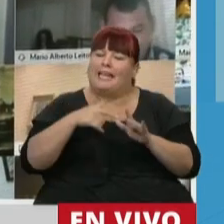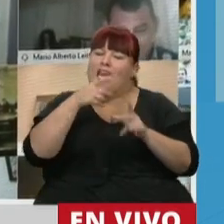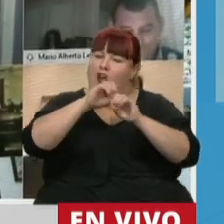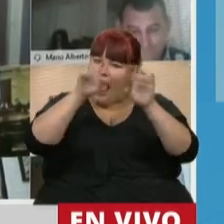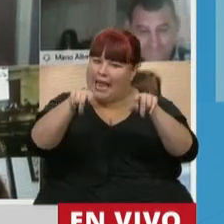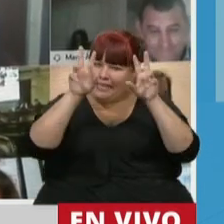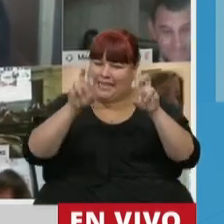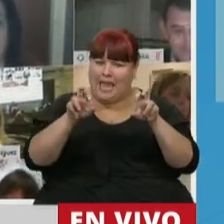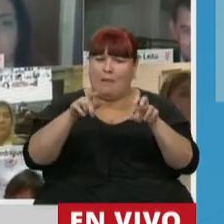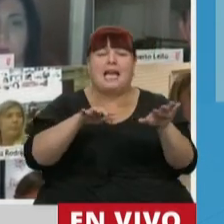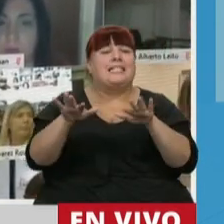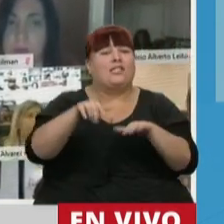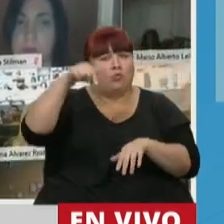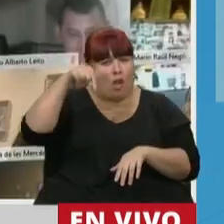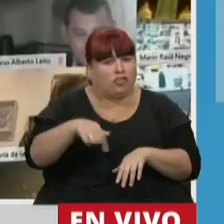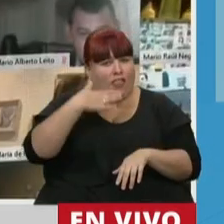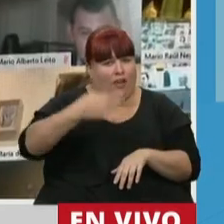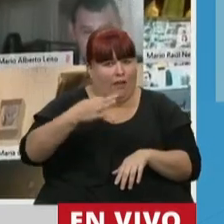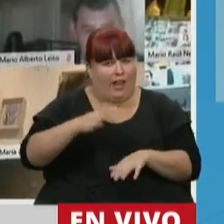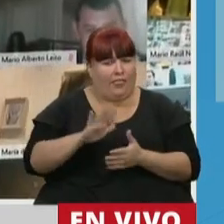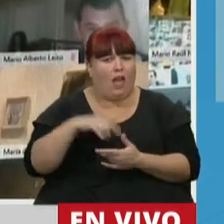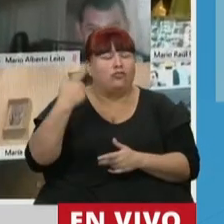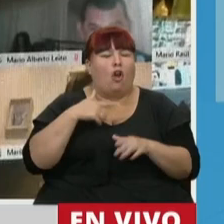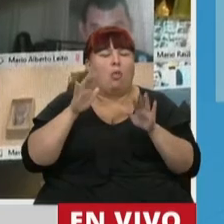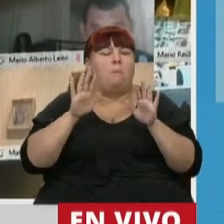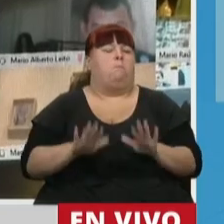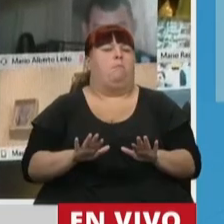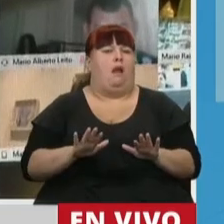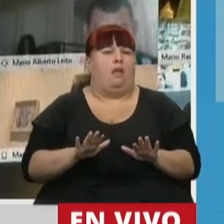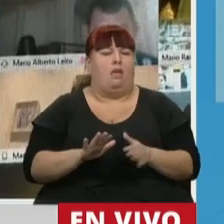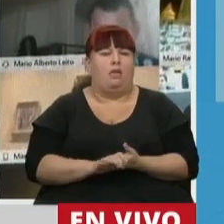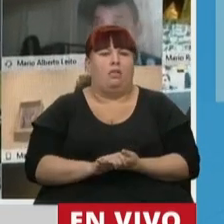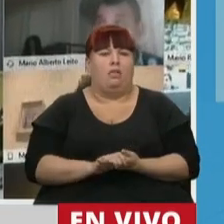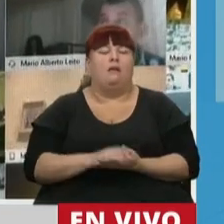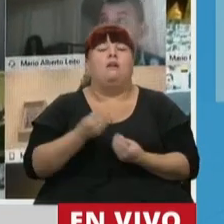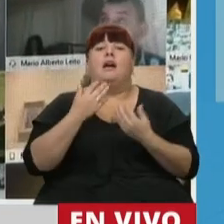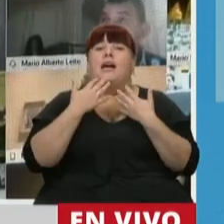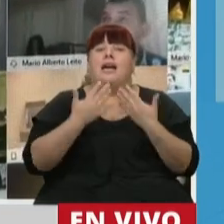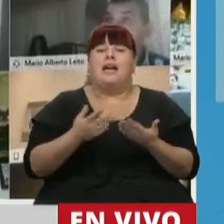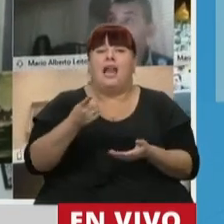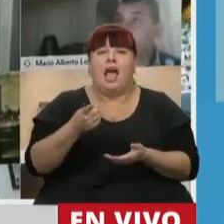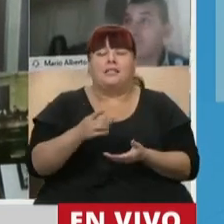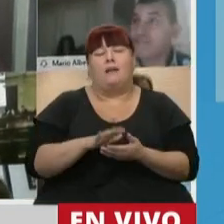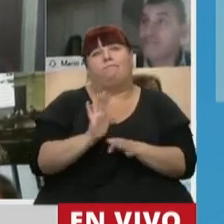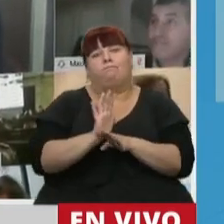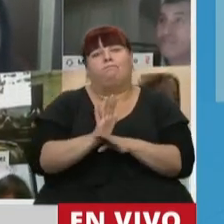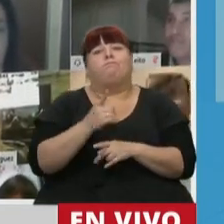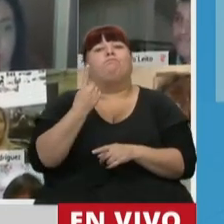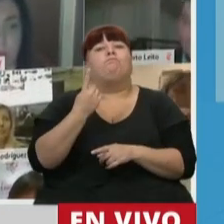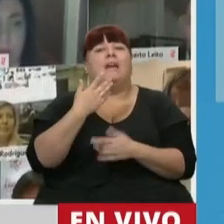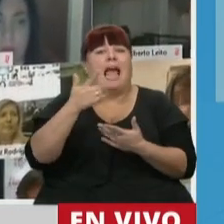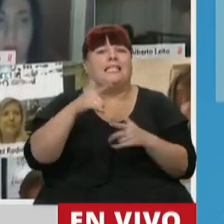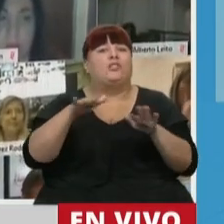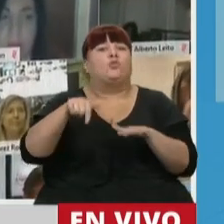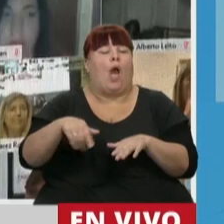la realidad que nos impactó a todos gracias, diríamos, a una